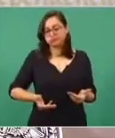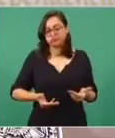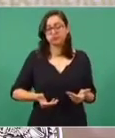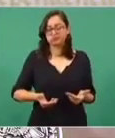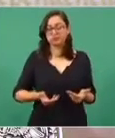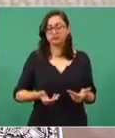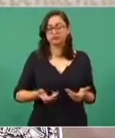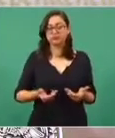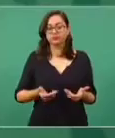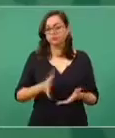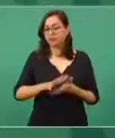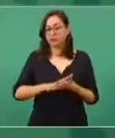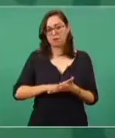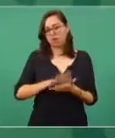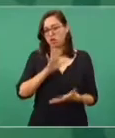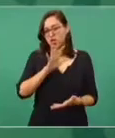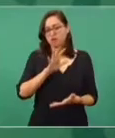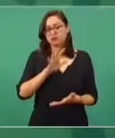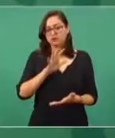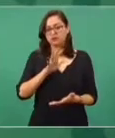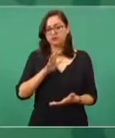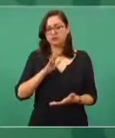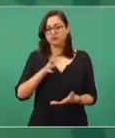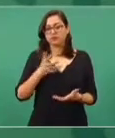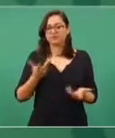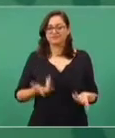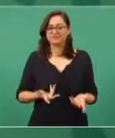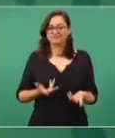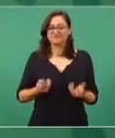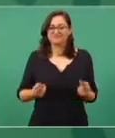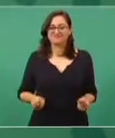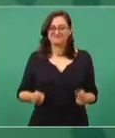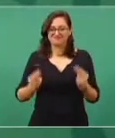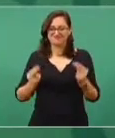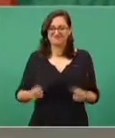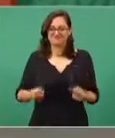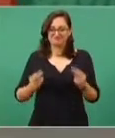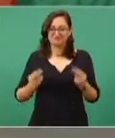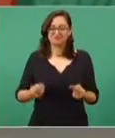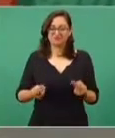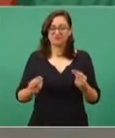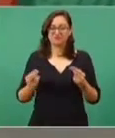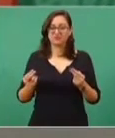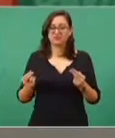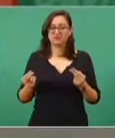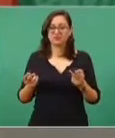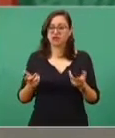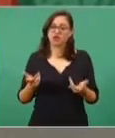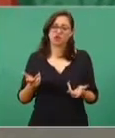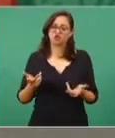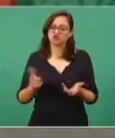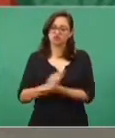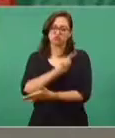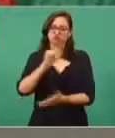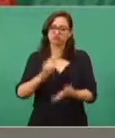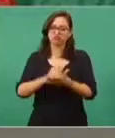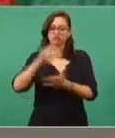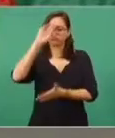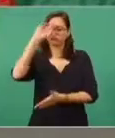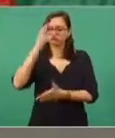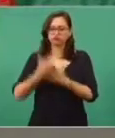parte del comercio negro, ilícito,